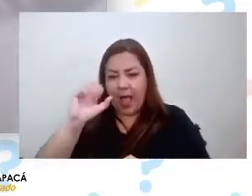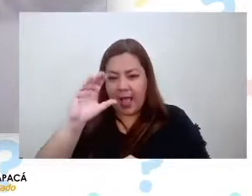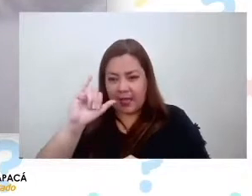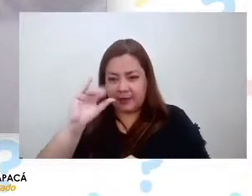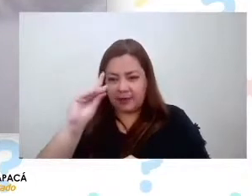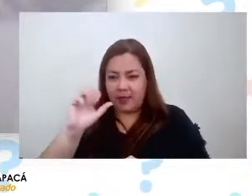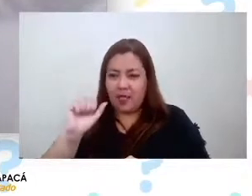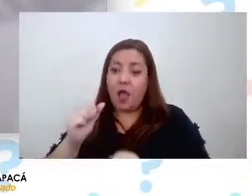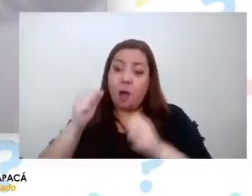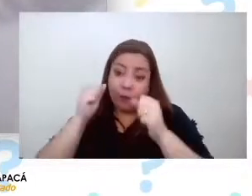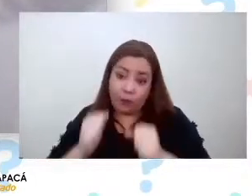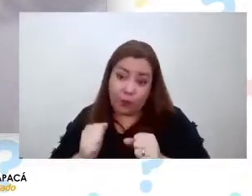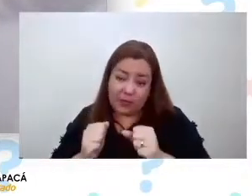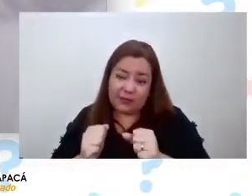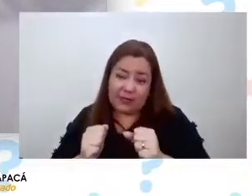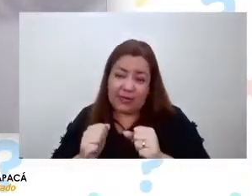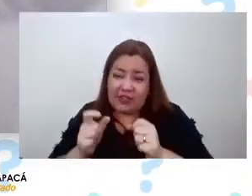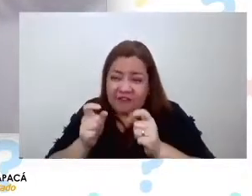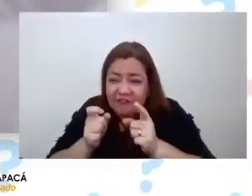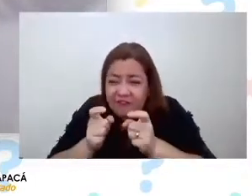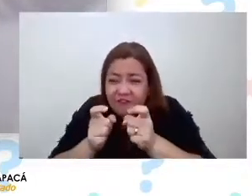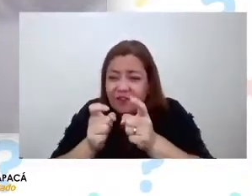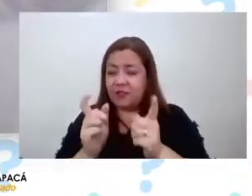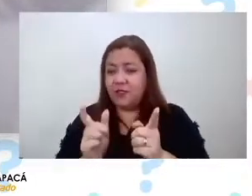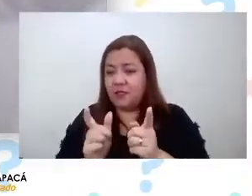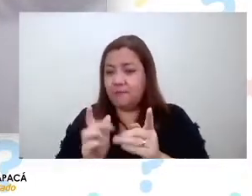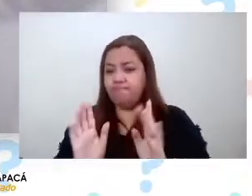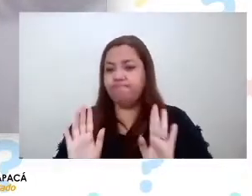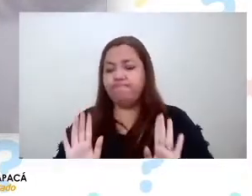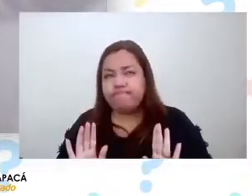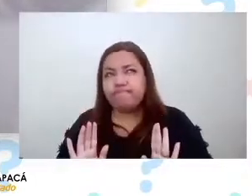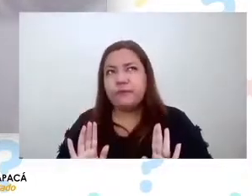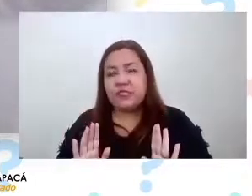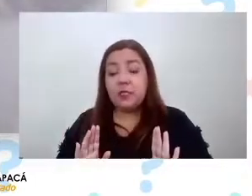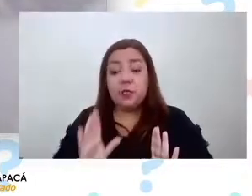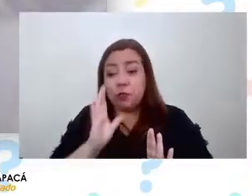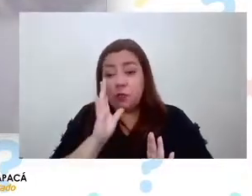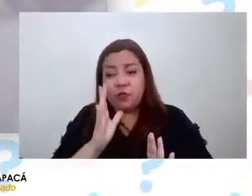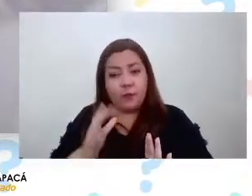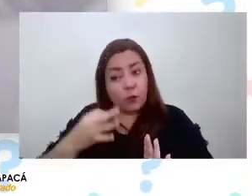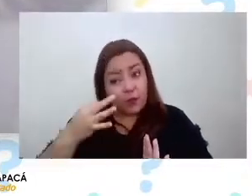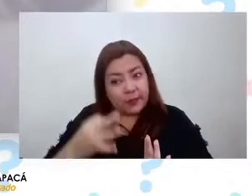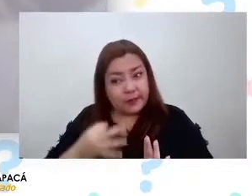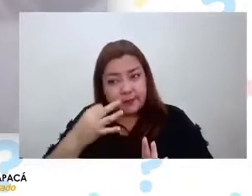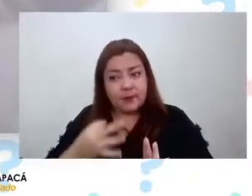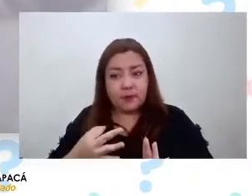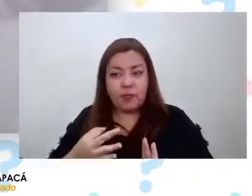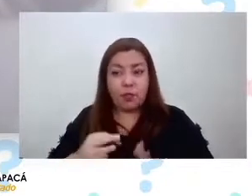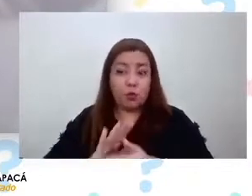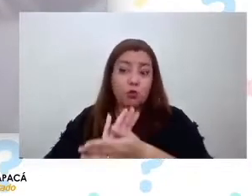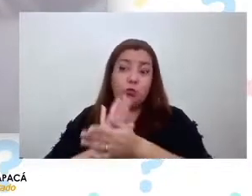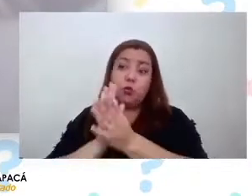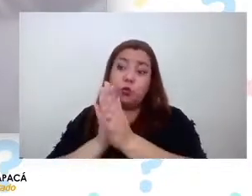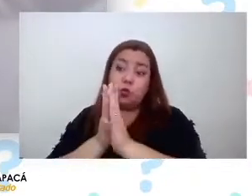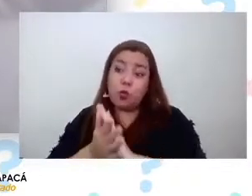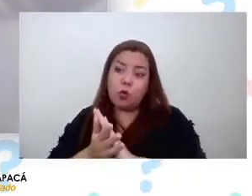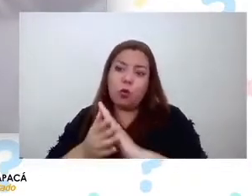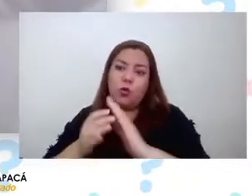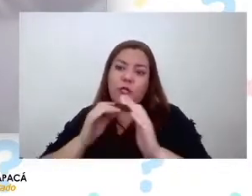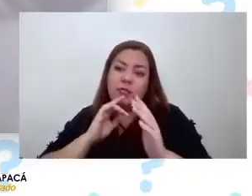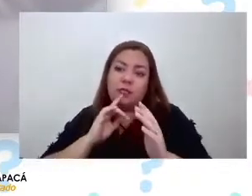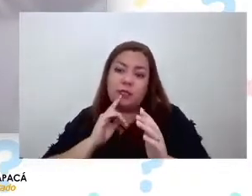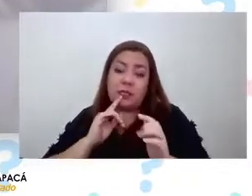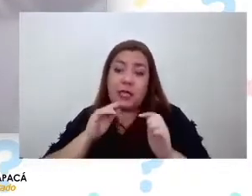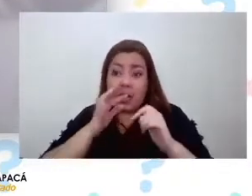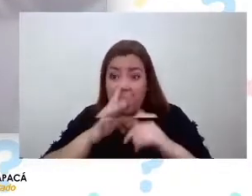tener bacterias no sabemos exactamente todo lo que trae el agua en este